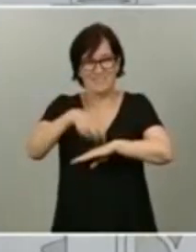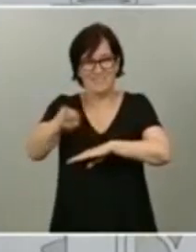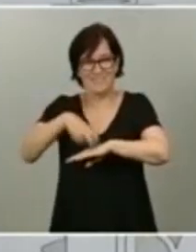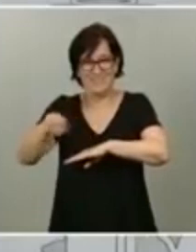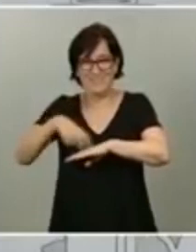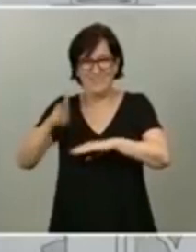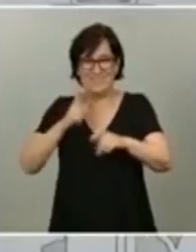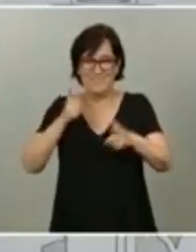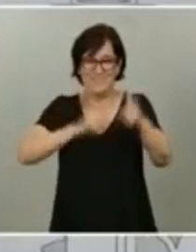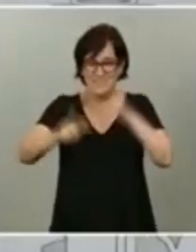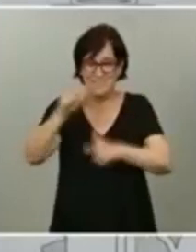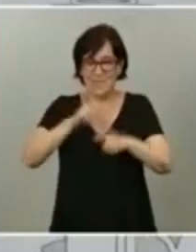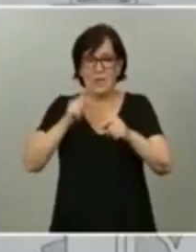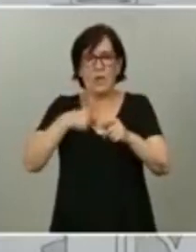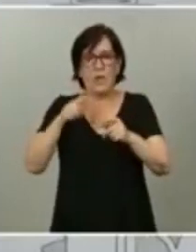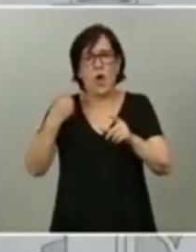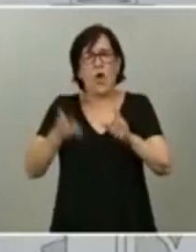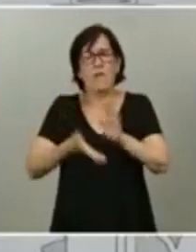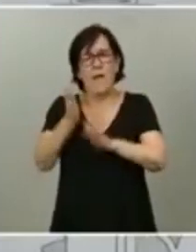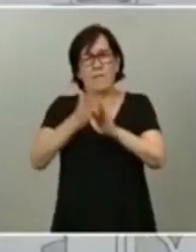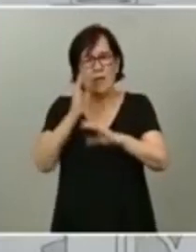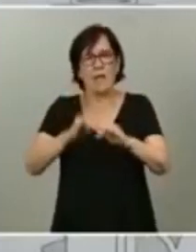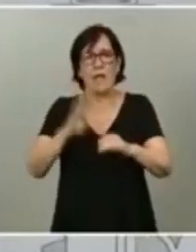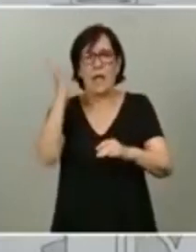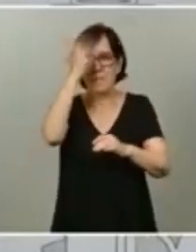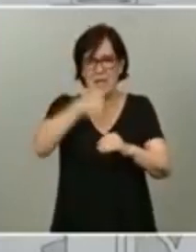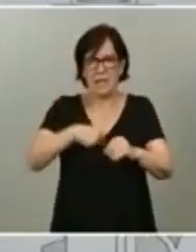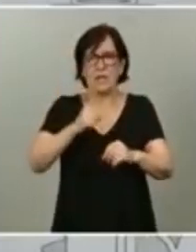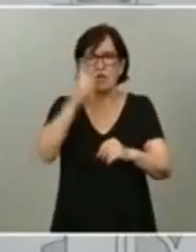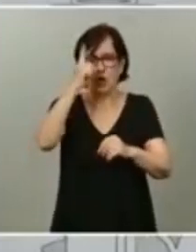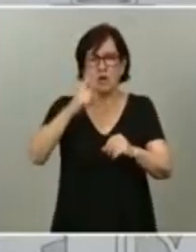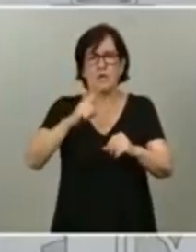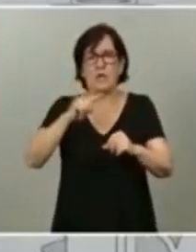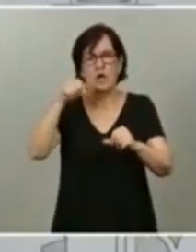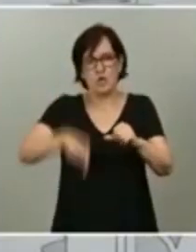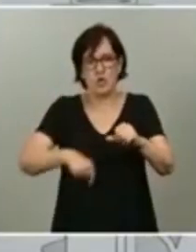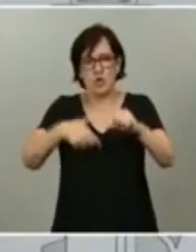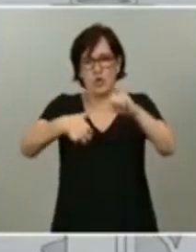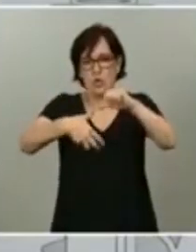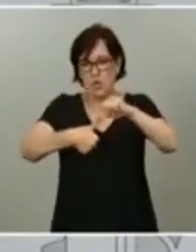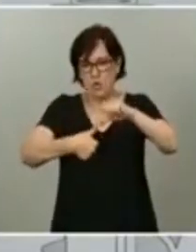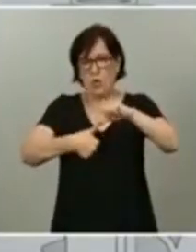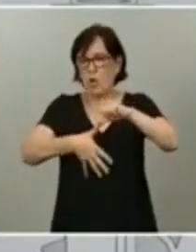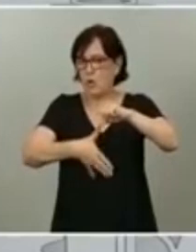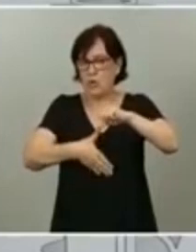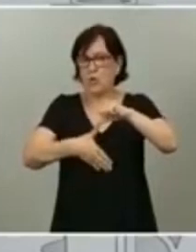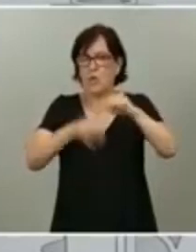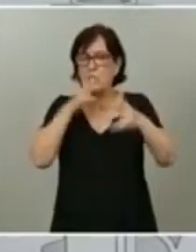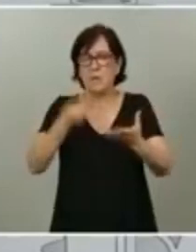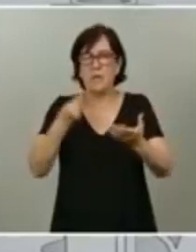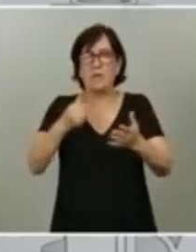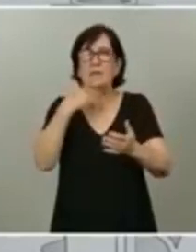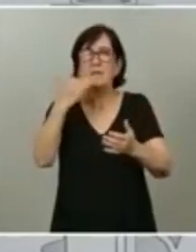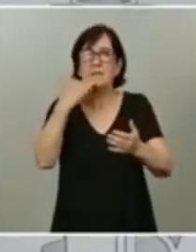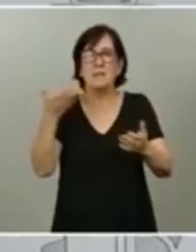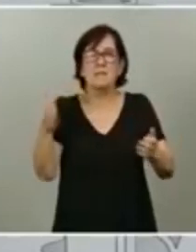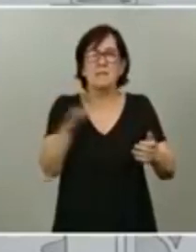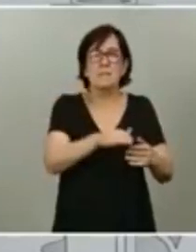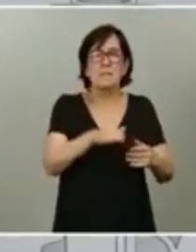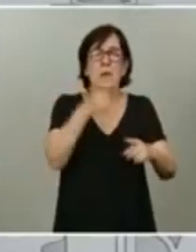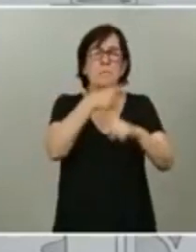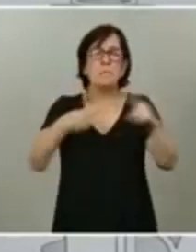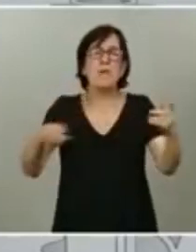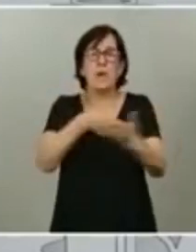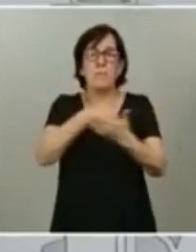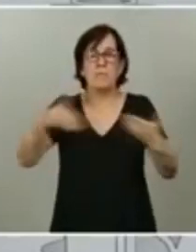su viaje letal a América del Norte y a América del Sur, cobrándose la vida hasta hoy de cerca de medio millón de seres